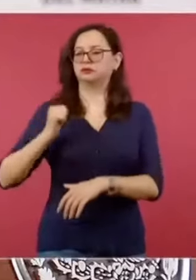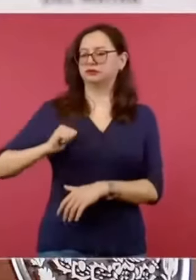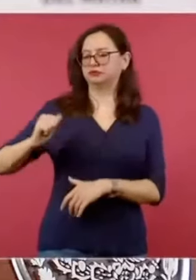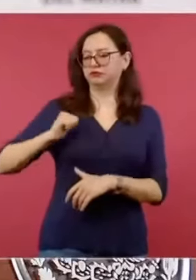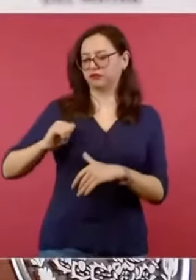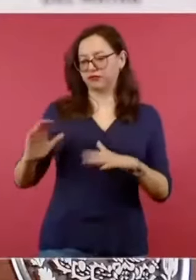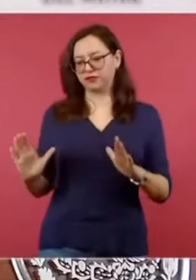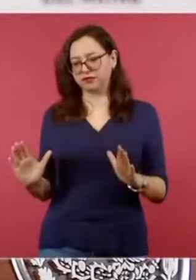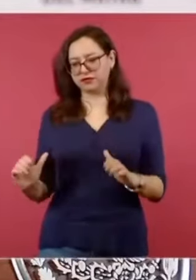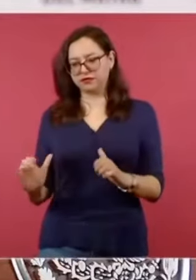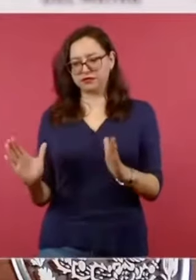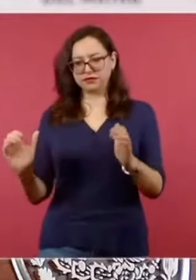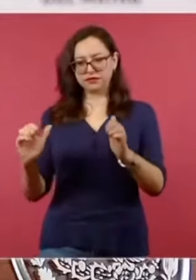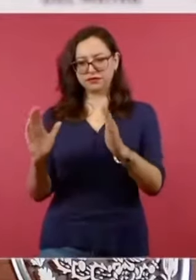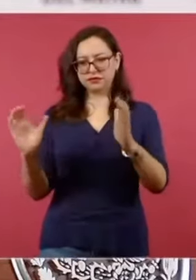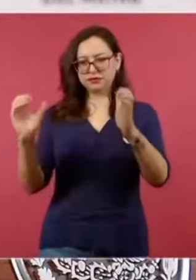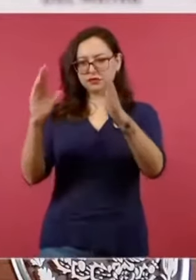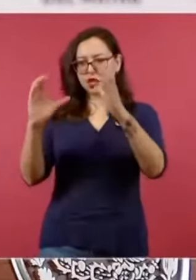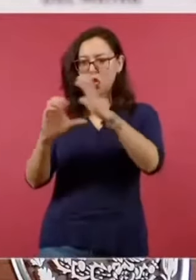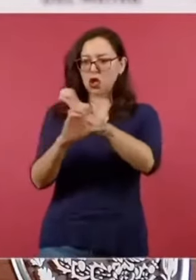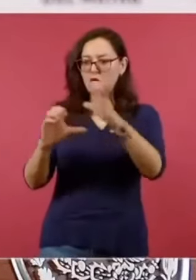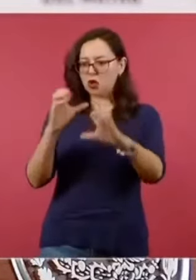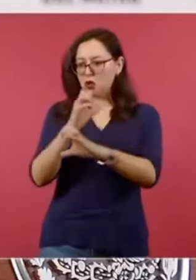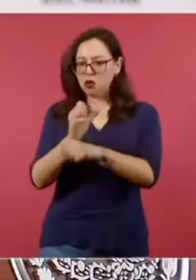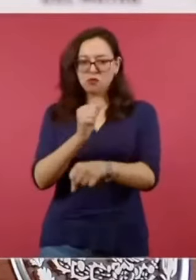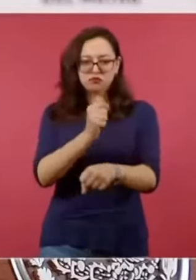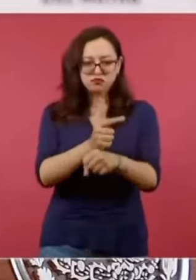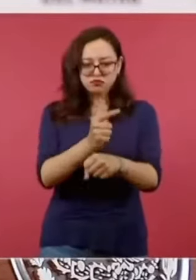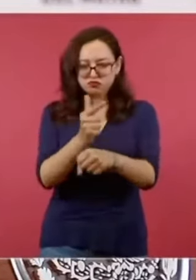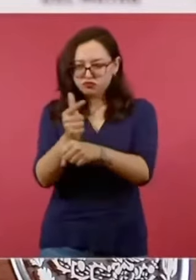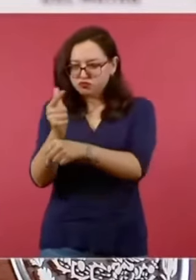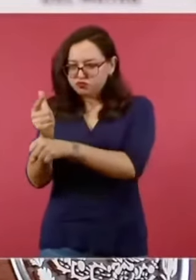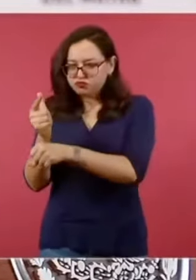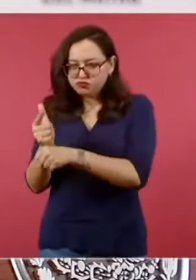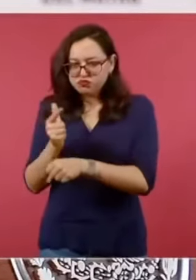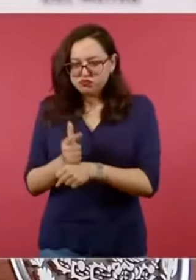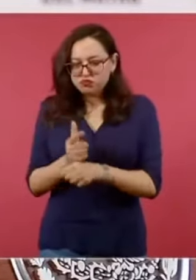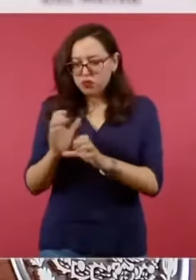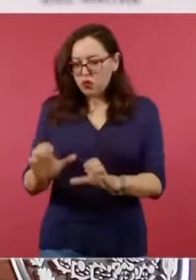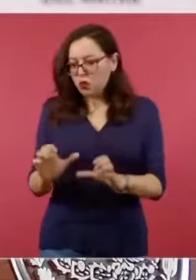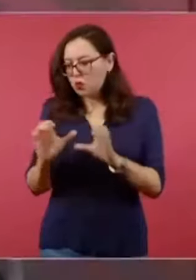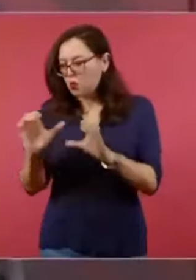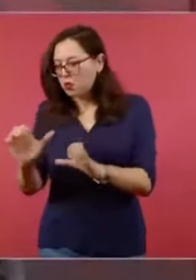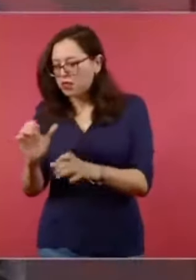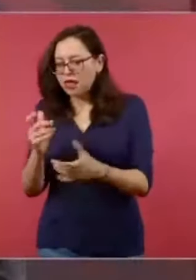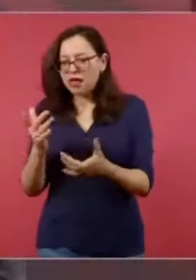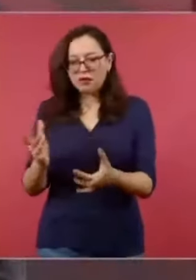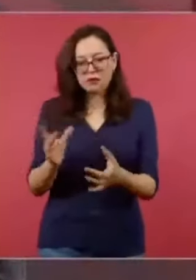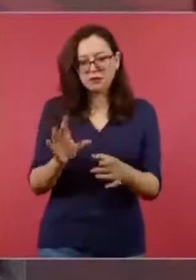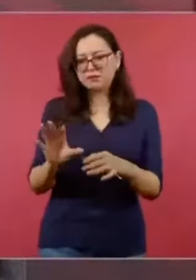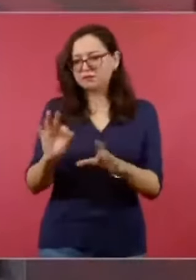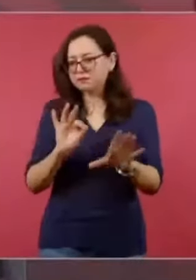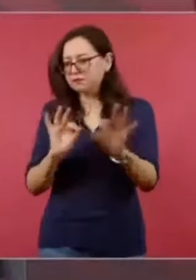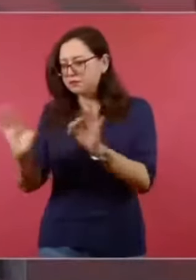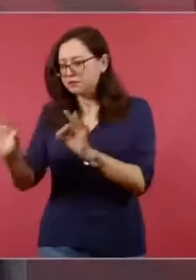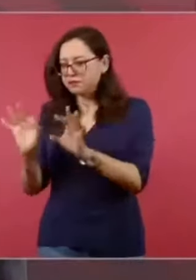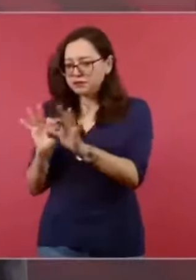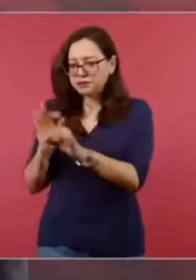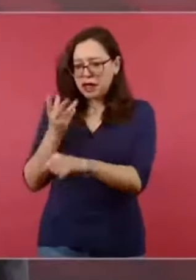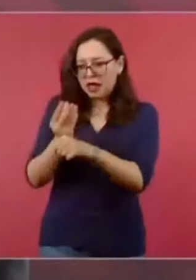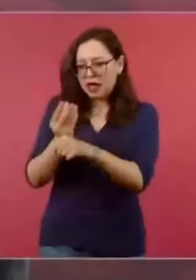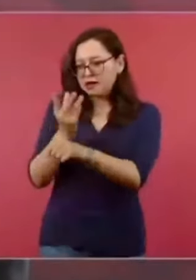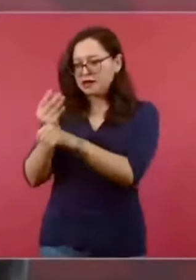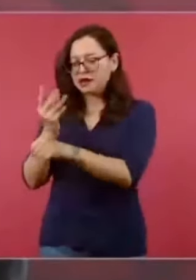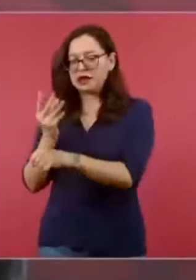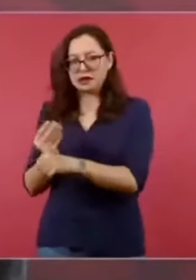conservación y de restauración en los sitios arqueológicos